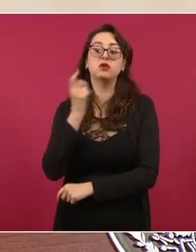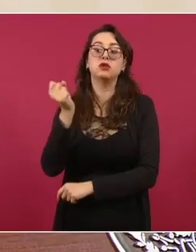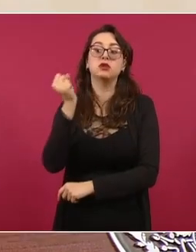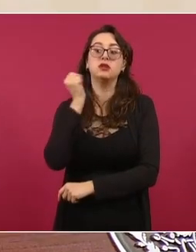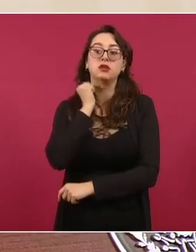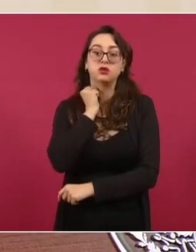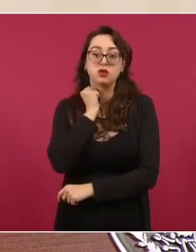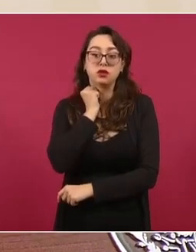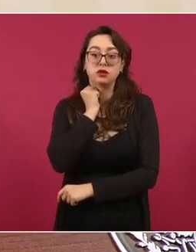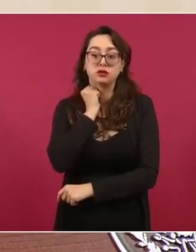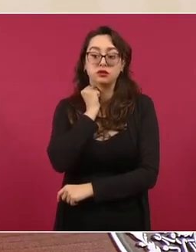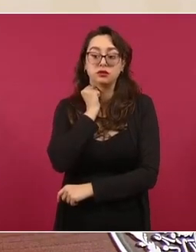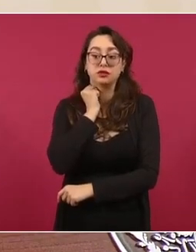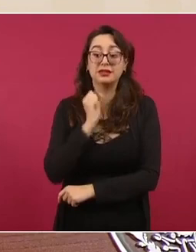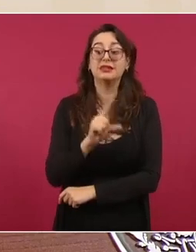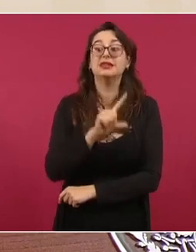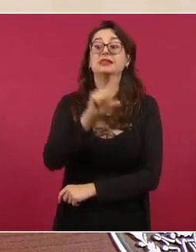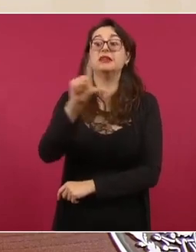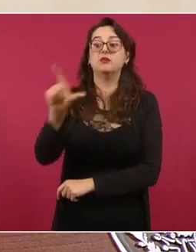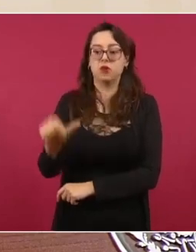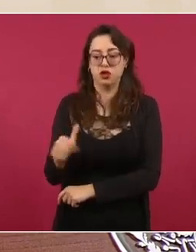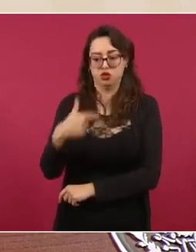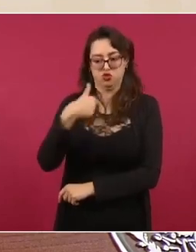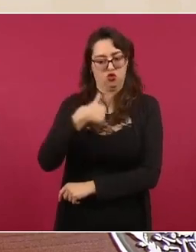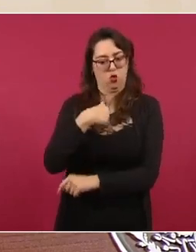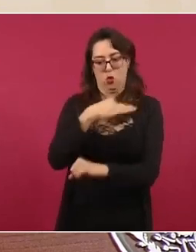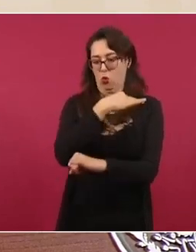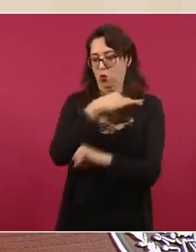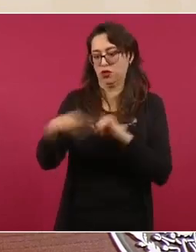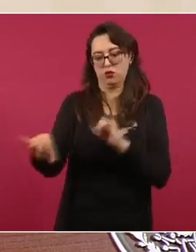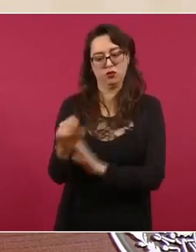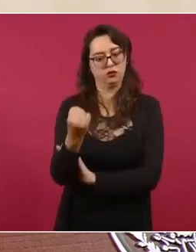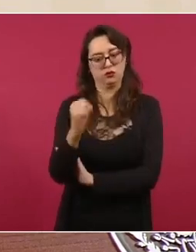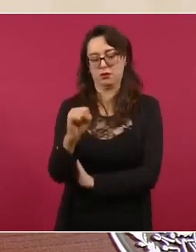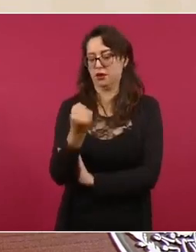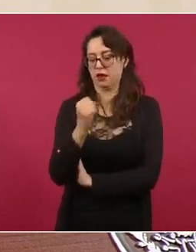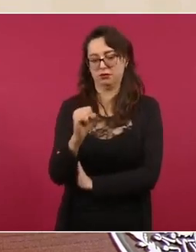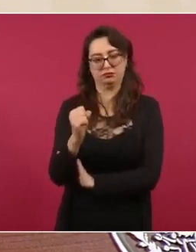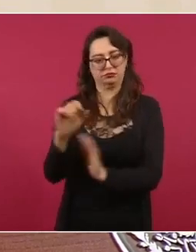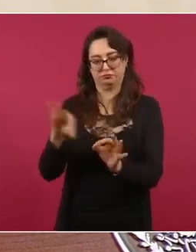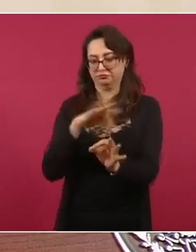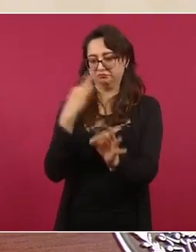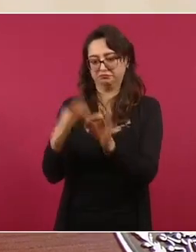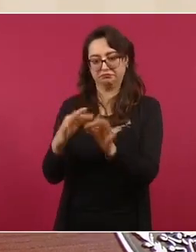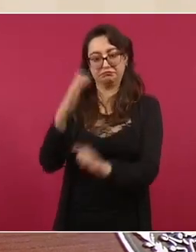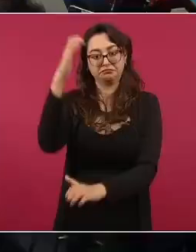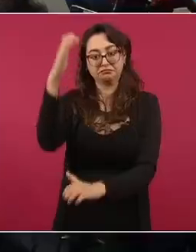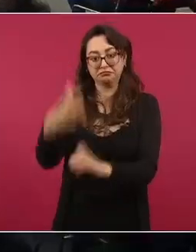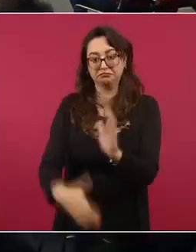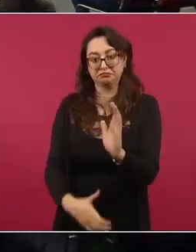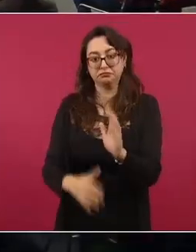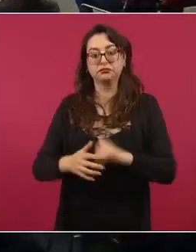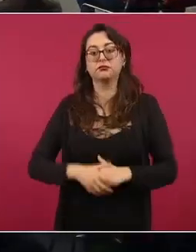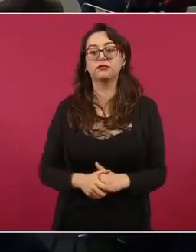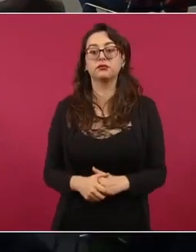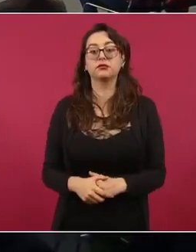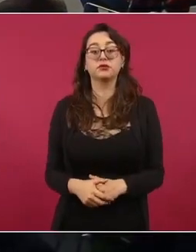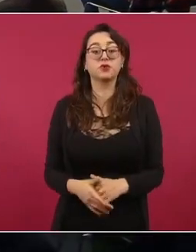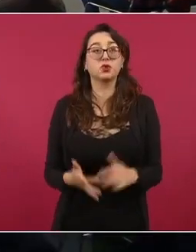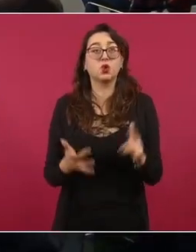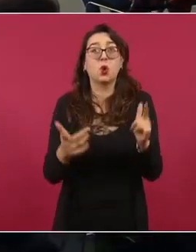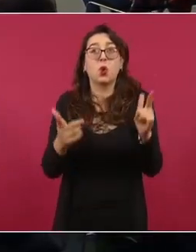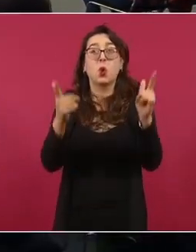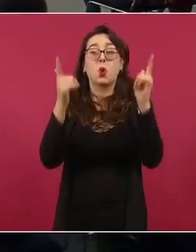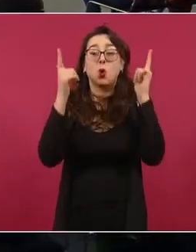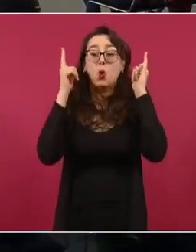que espero con toda mi alma